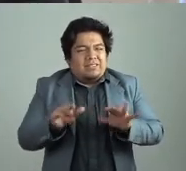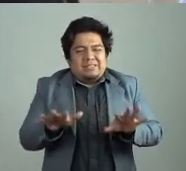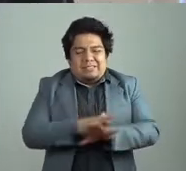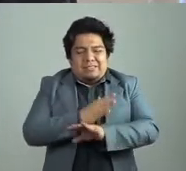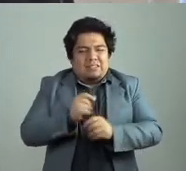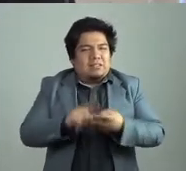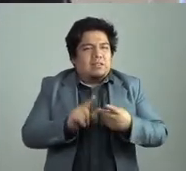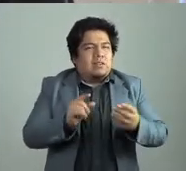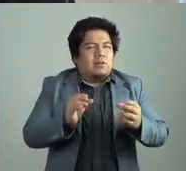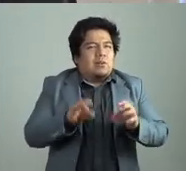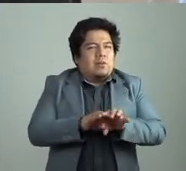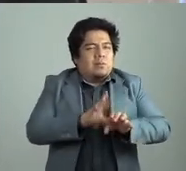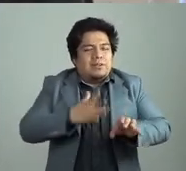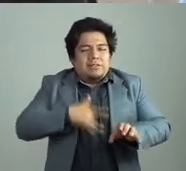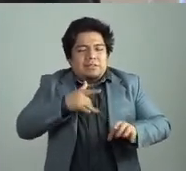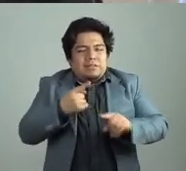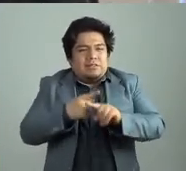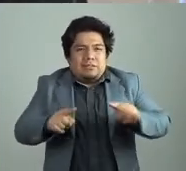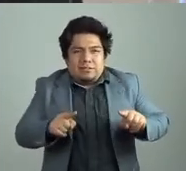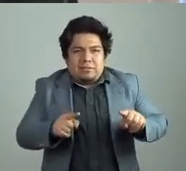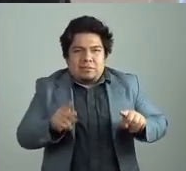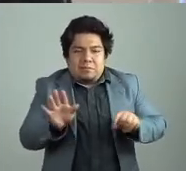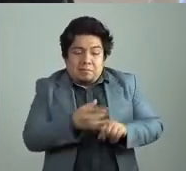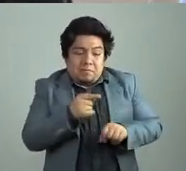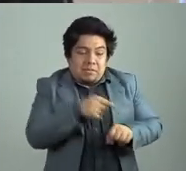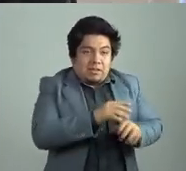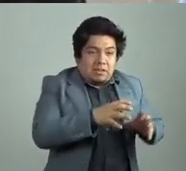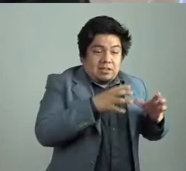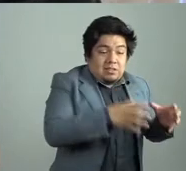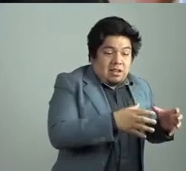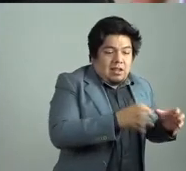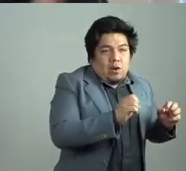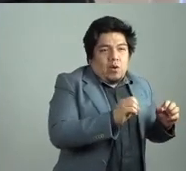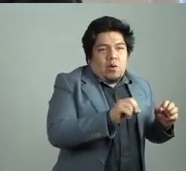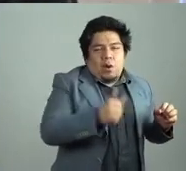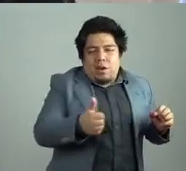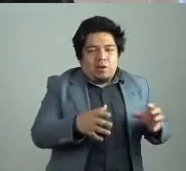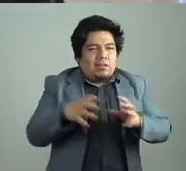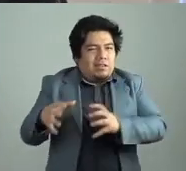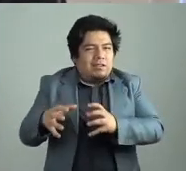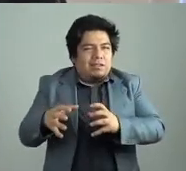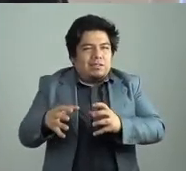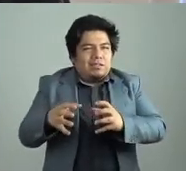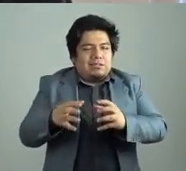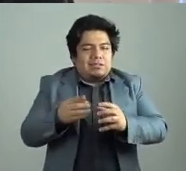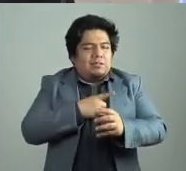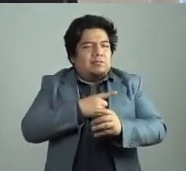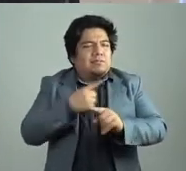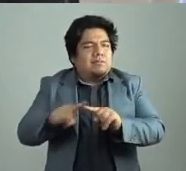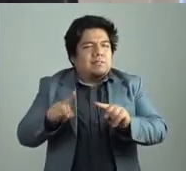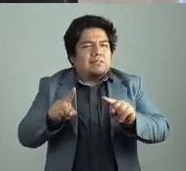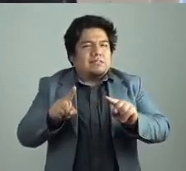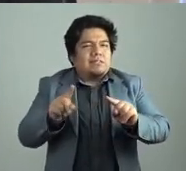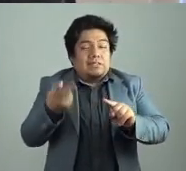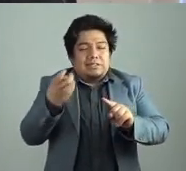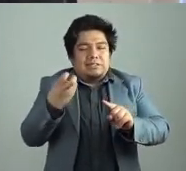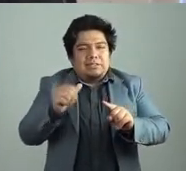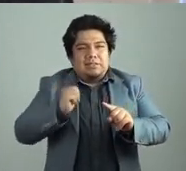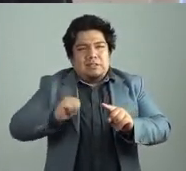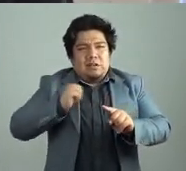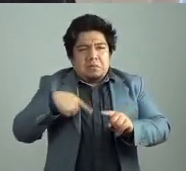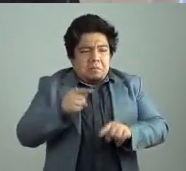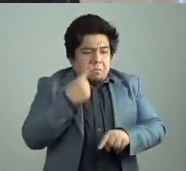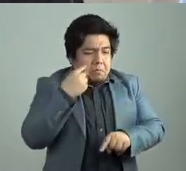una máquina pues clásica, ¿no? Una máquina que tiene pues ya más de 100 años, ¿no? Y está en perfectas